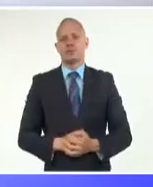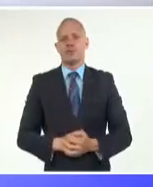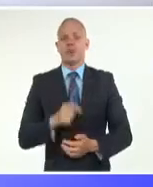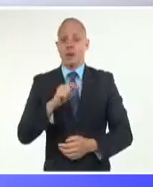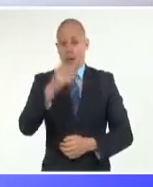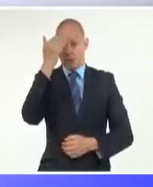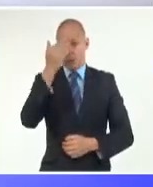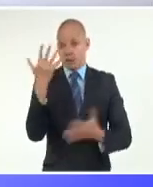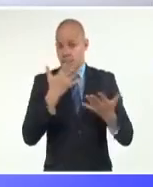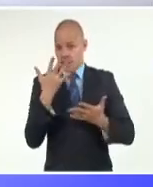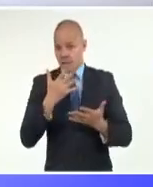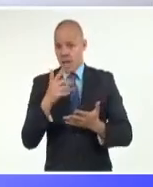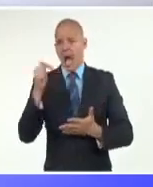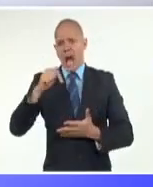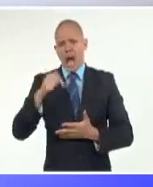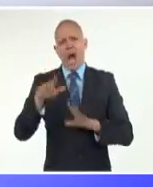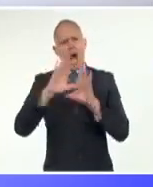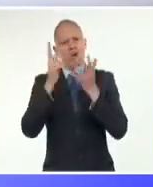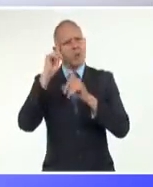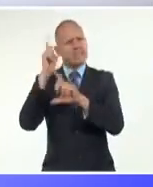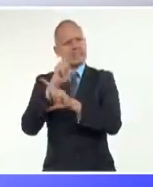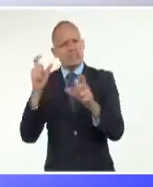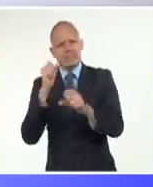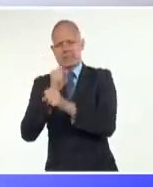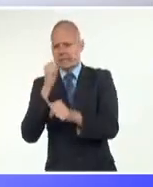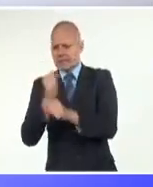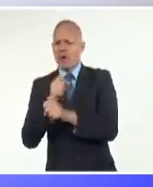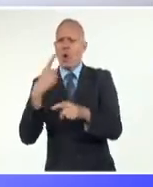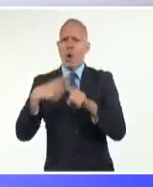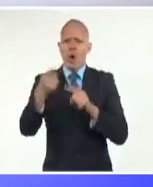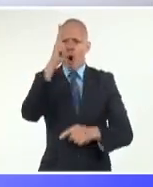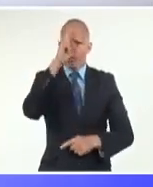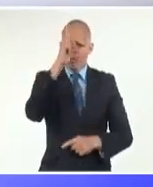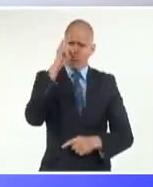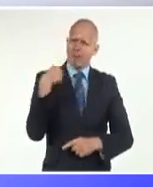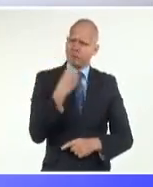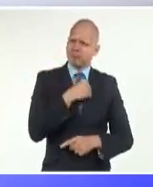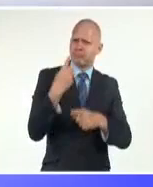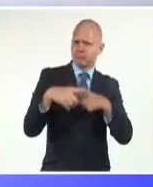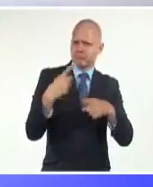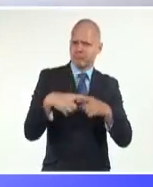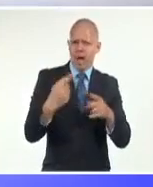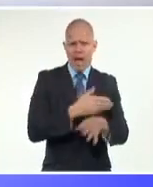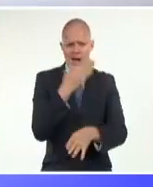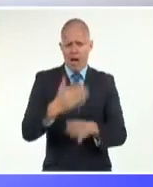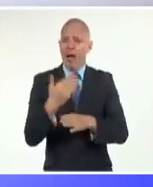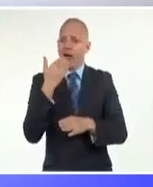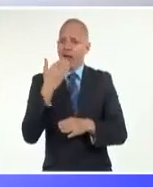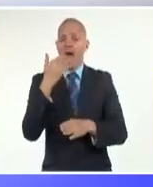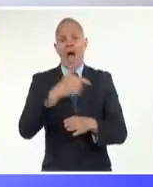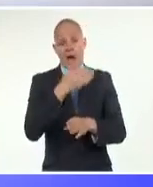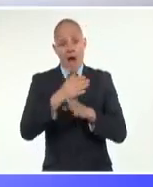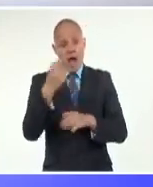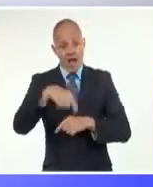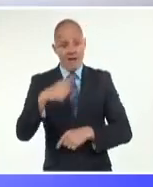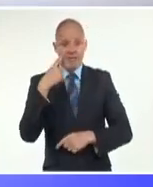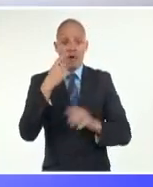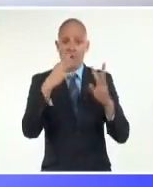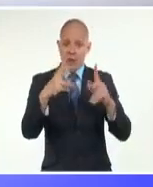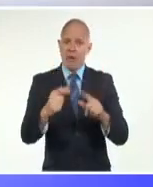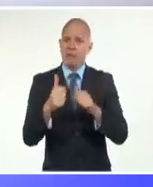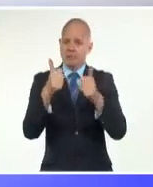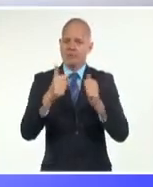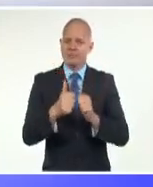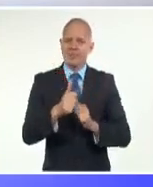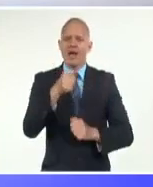cubana, bueno, de muchos sacrificios, de mucha consagración que hoy muestra ya sus resultados. Pero la periodista Talía González nos brinda